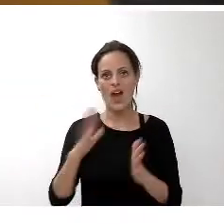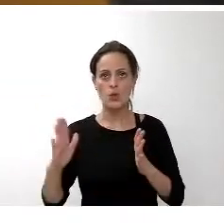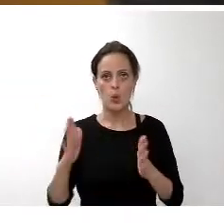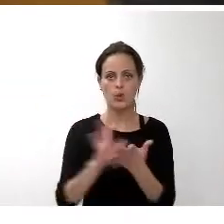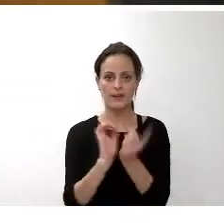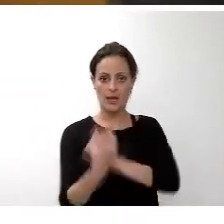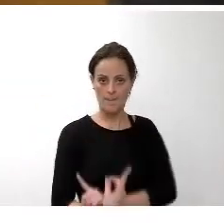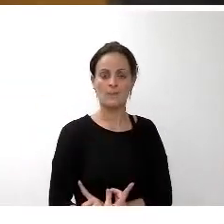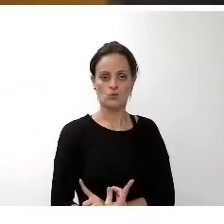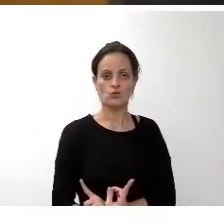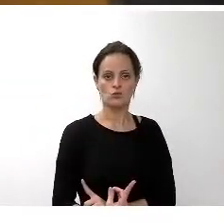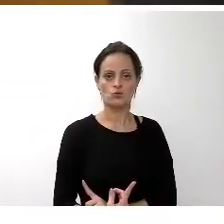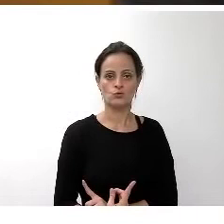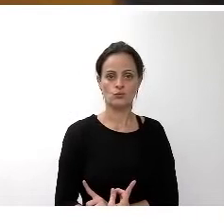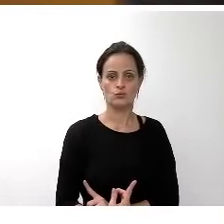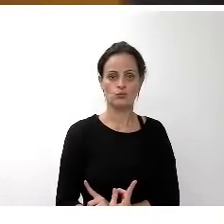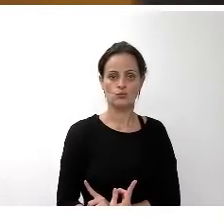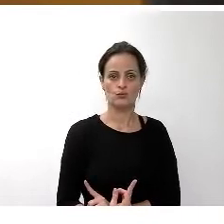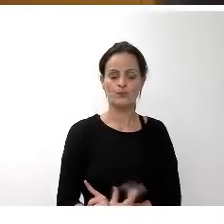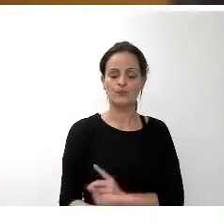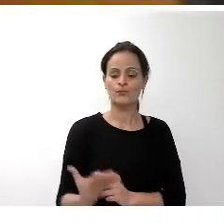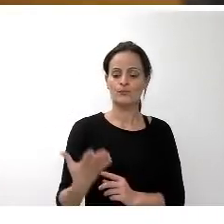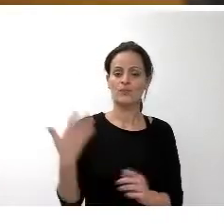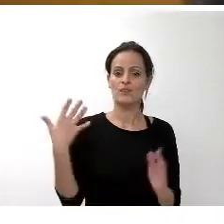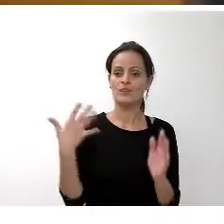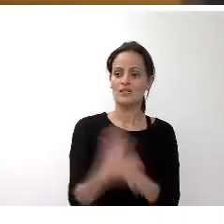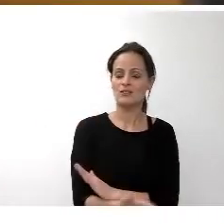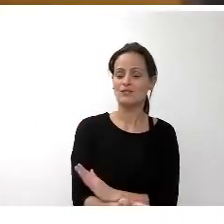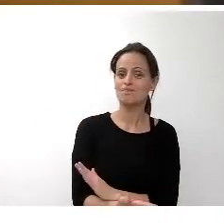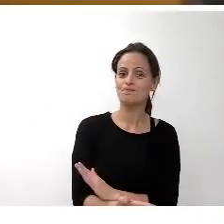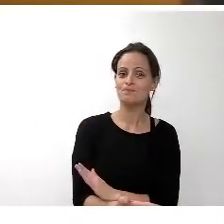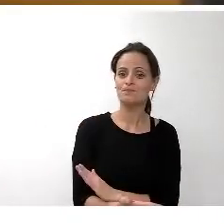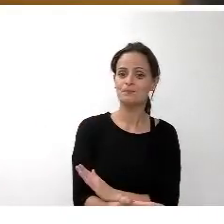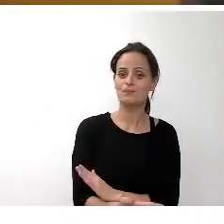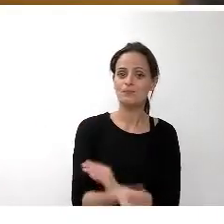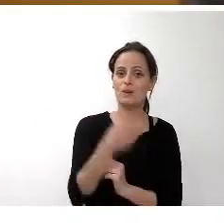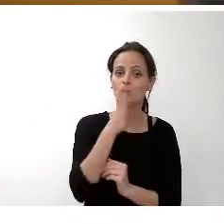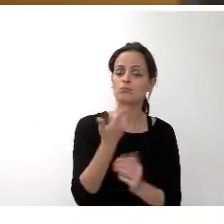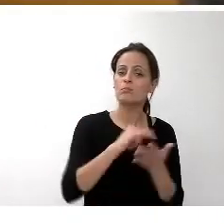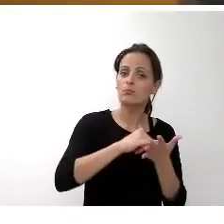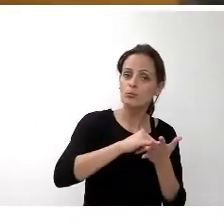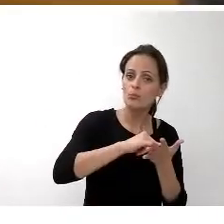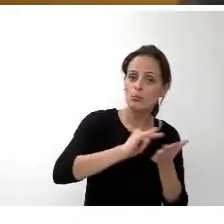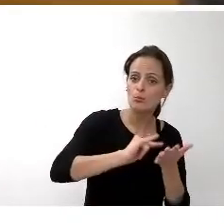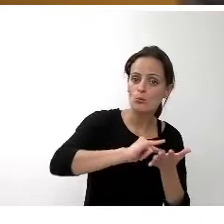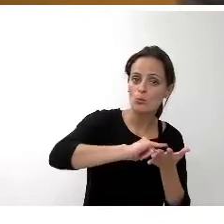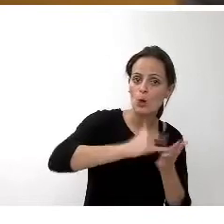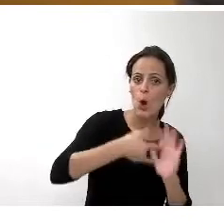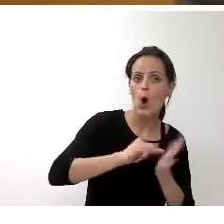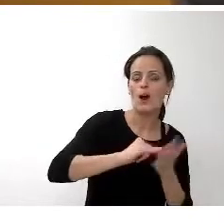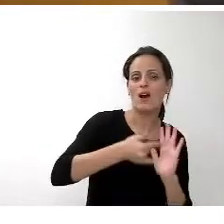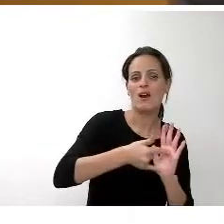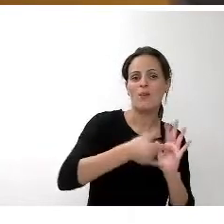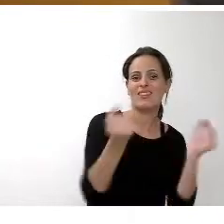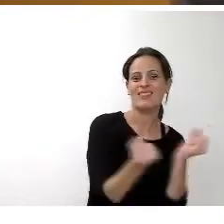plurianuales. Basta pensar que los programas operativos de los fondos europeos